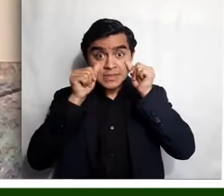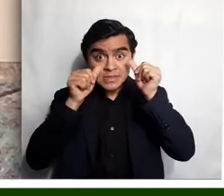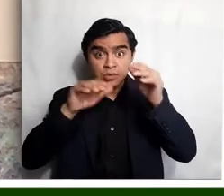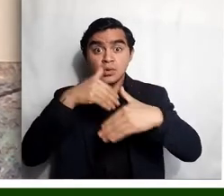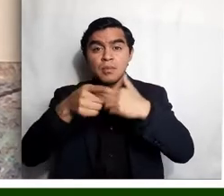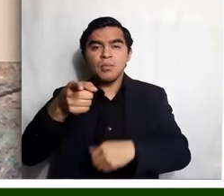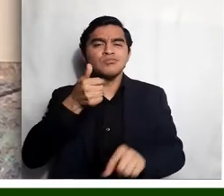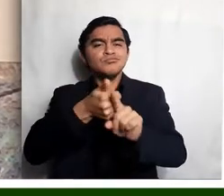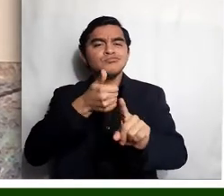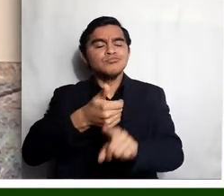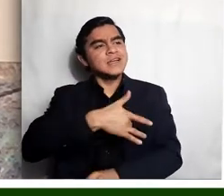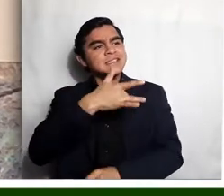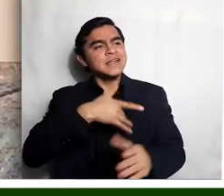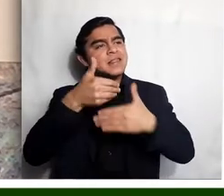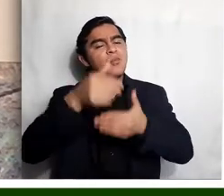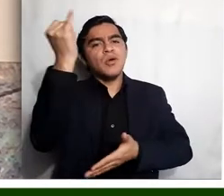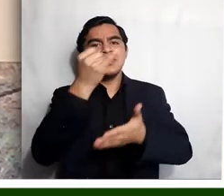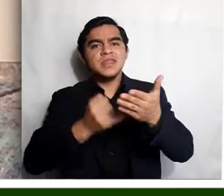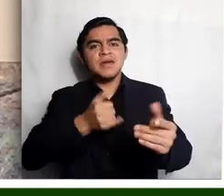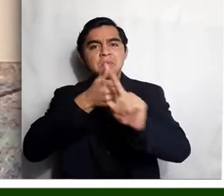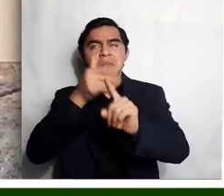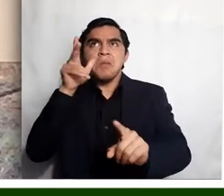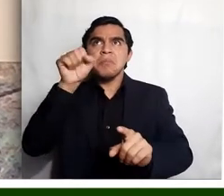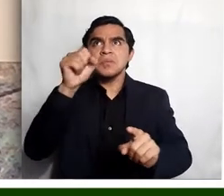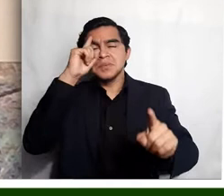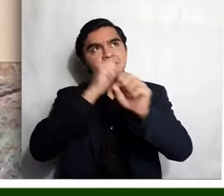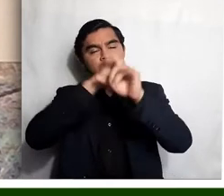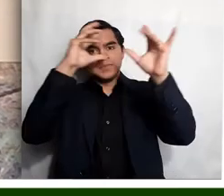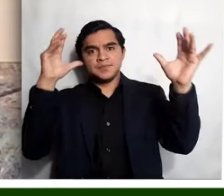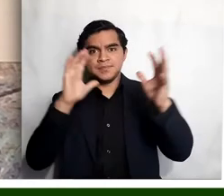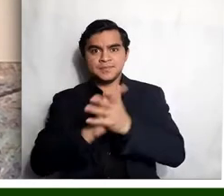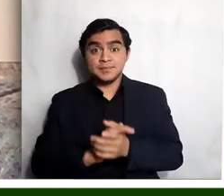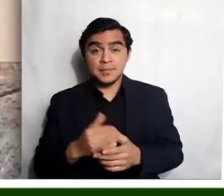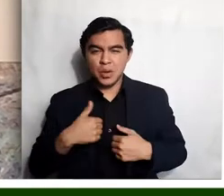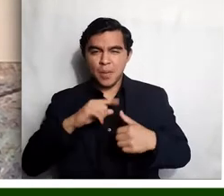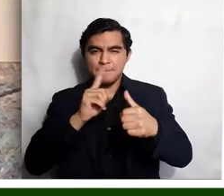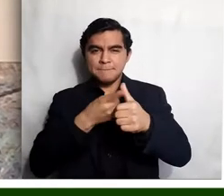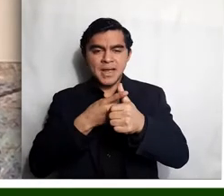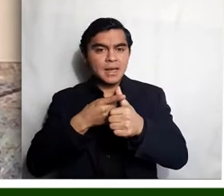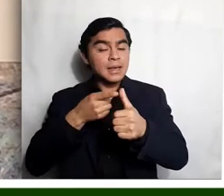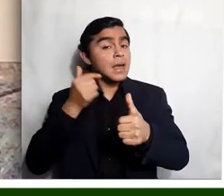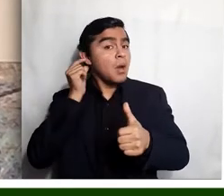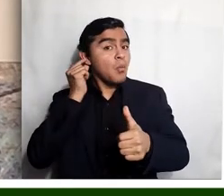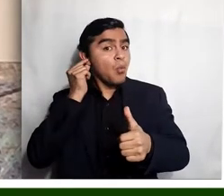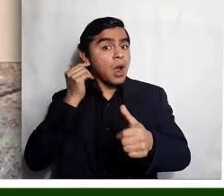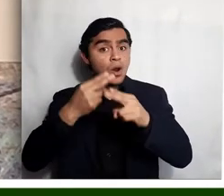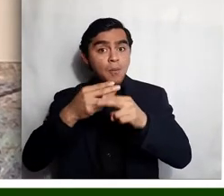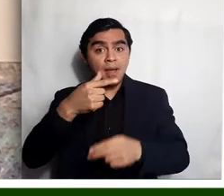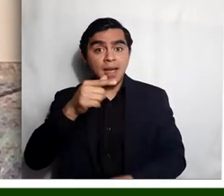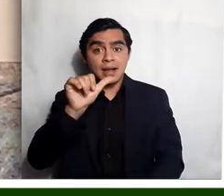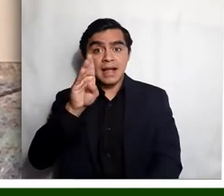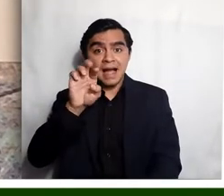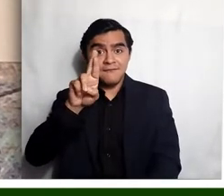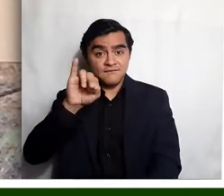sintamos podamos dibujar aquello que se nos viene a la mente. El primer poema es de Gabriela Mistral, que es de Chile. Y dice,